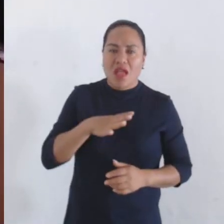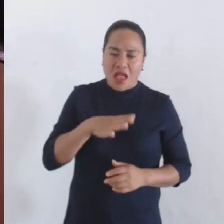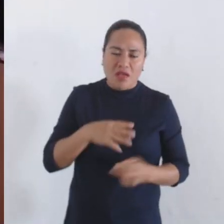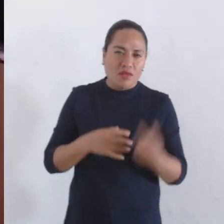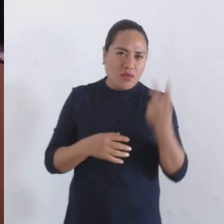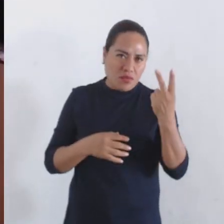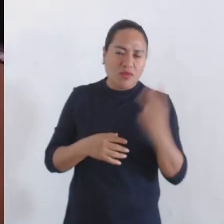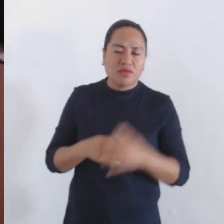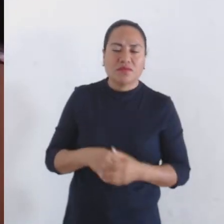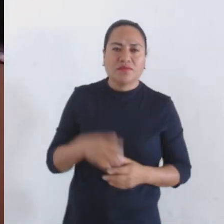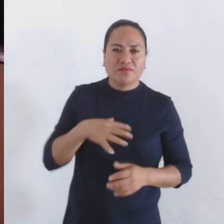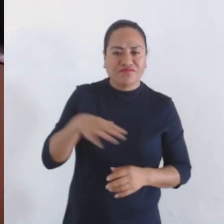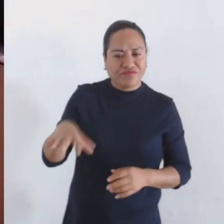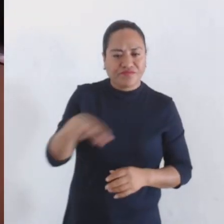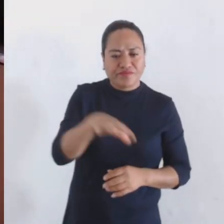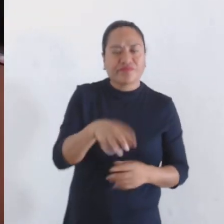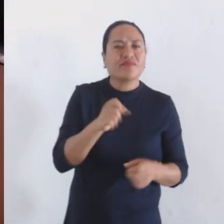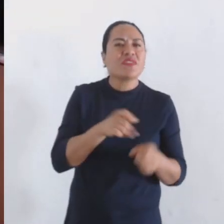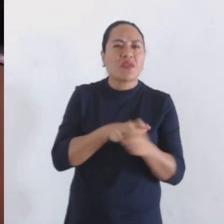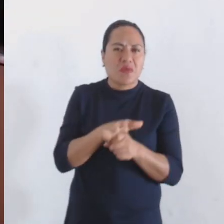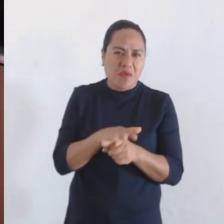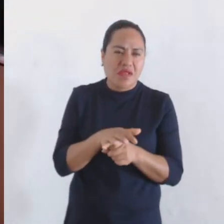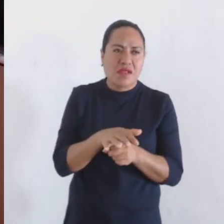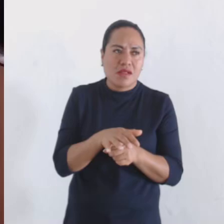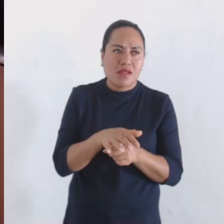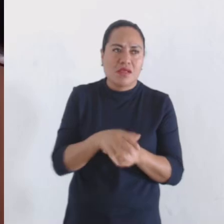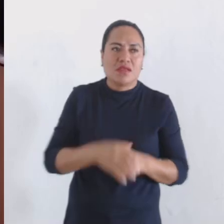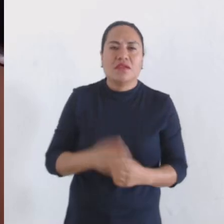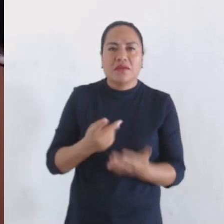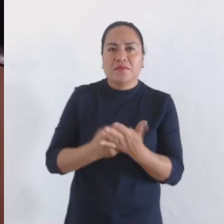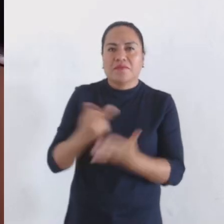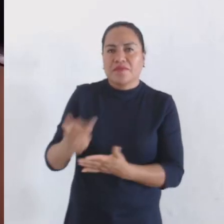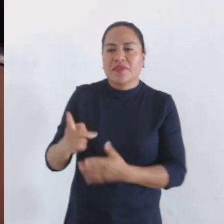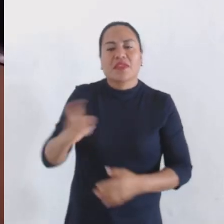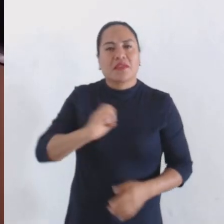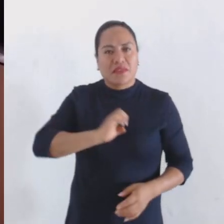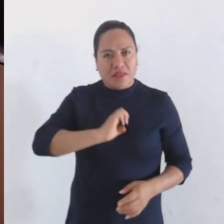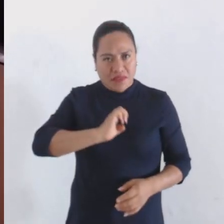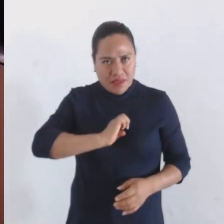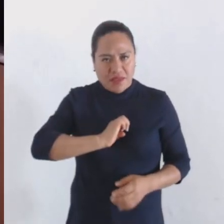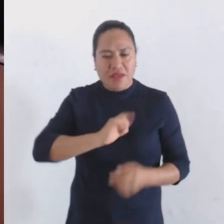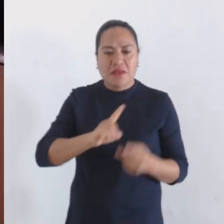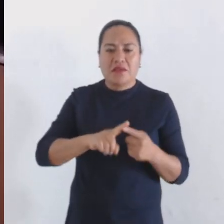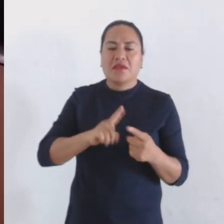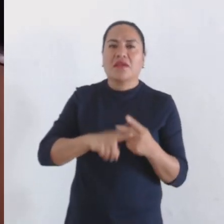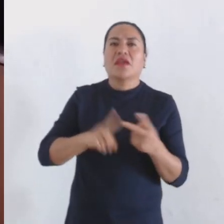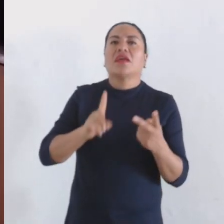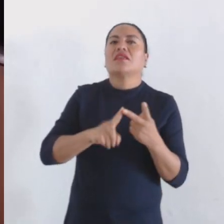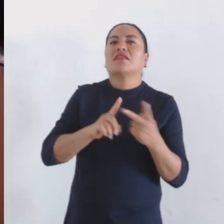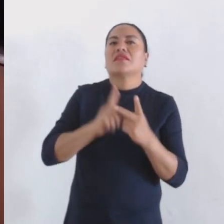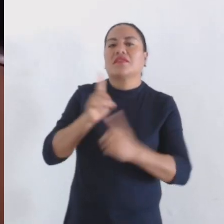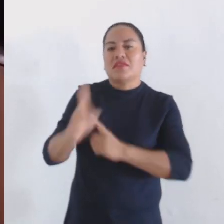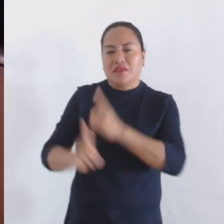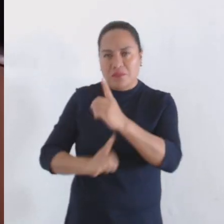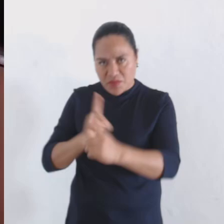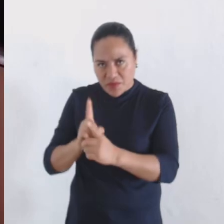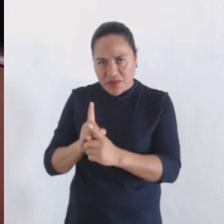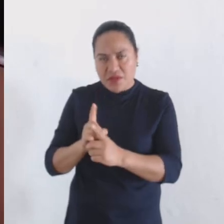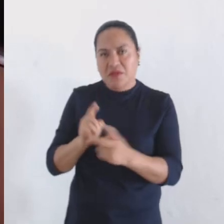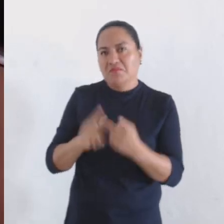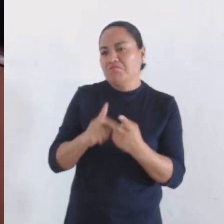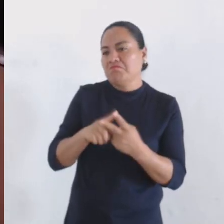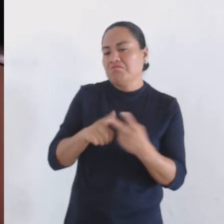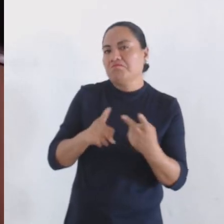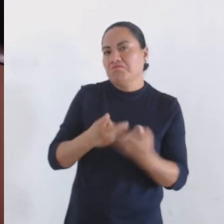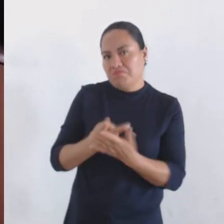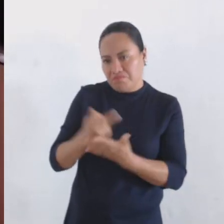dos definiciones del deporte que se premiarán, que es entrenador y deportista. También hay que reconocer que los